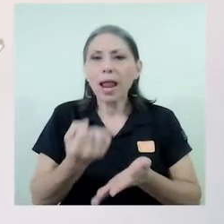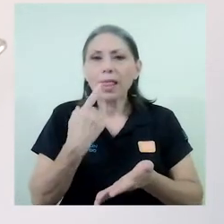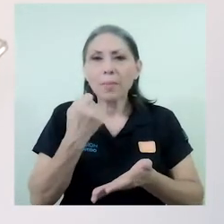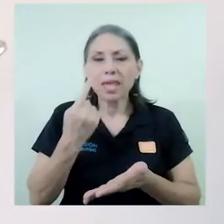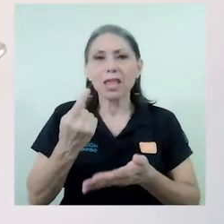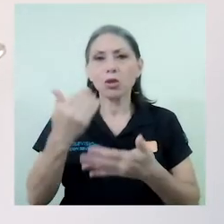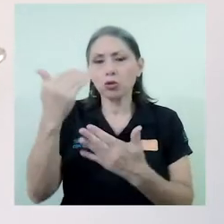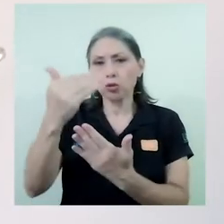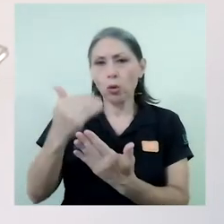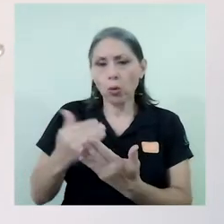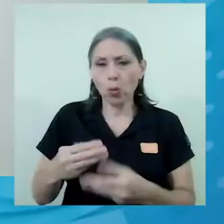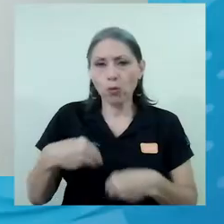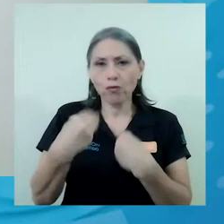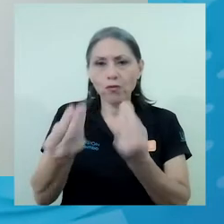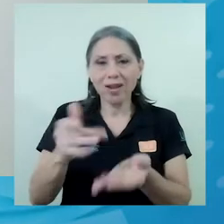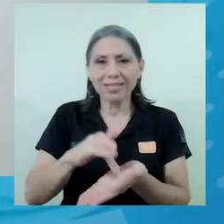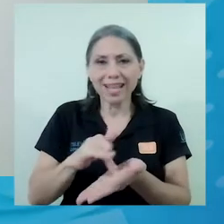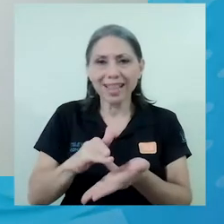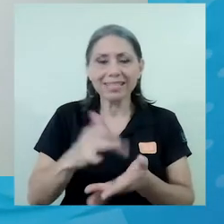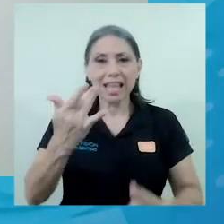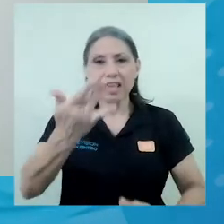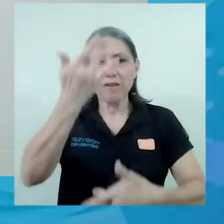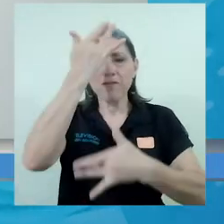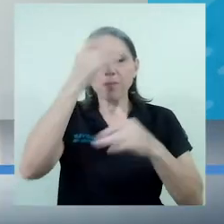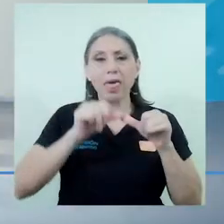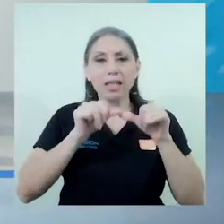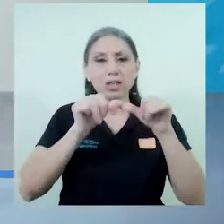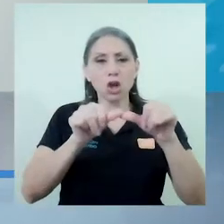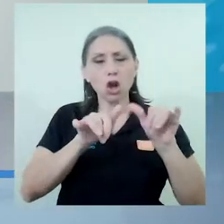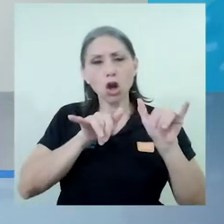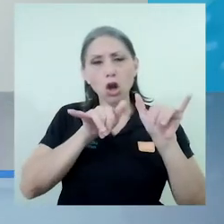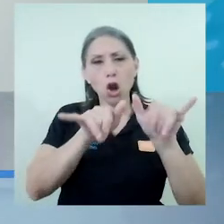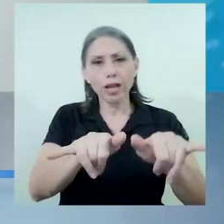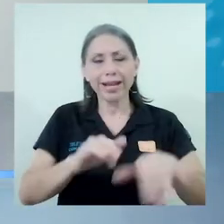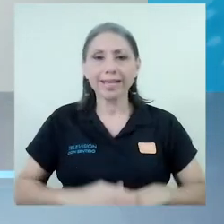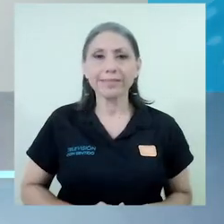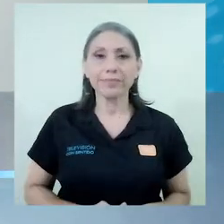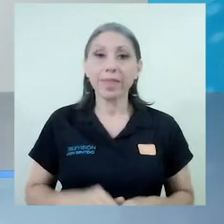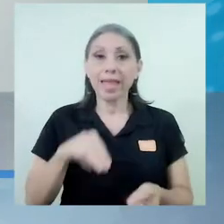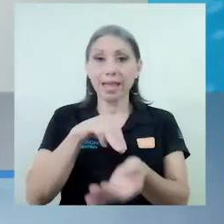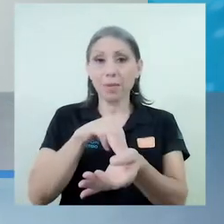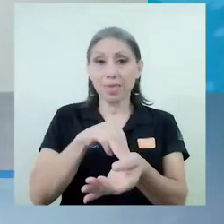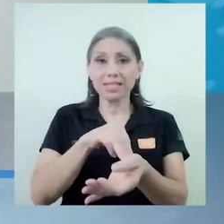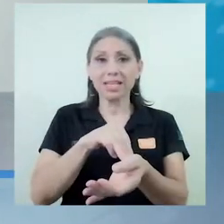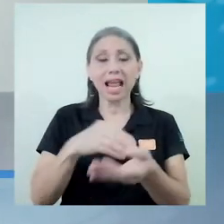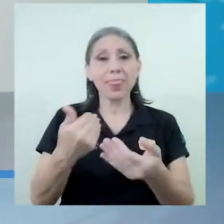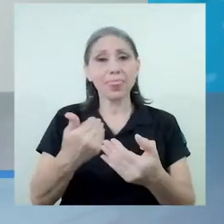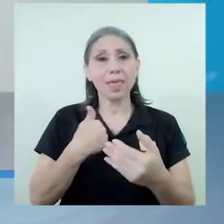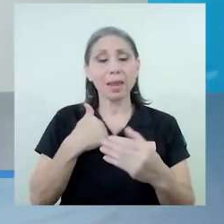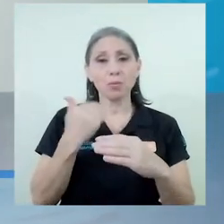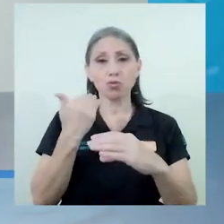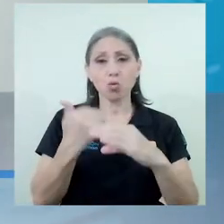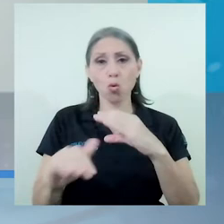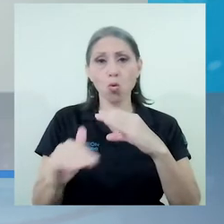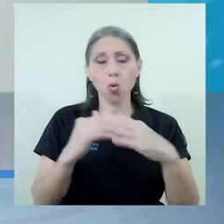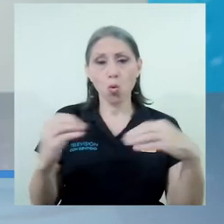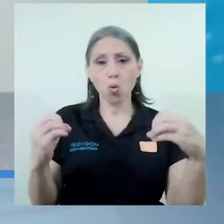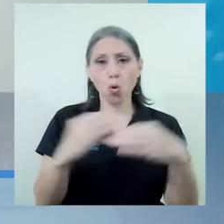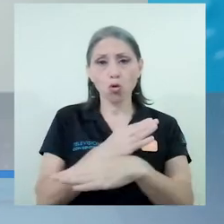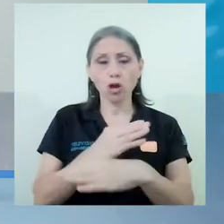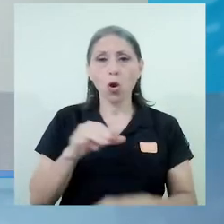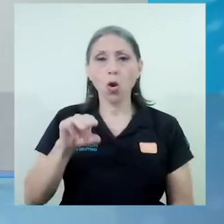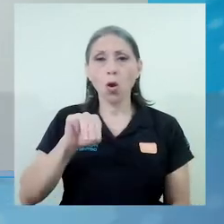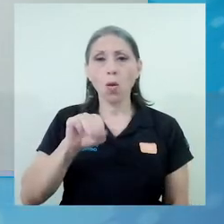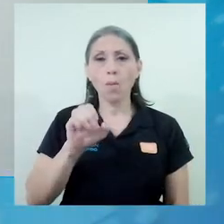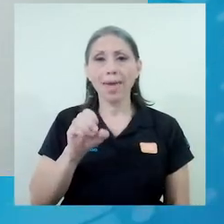enfermedades crónicas. En Medicina pusimos a disposición un correo que es